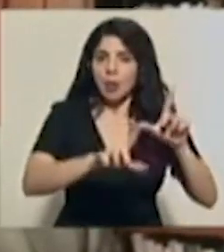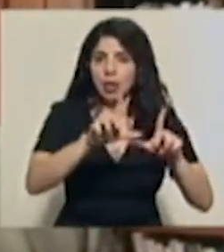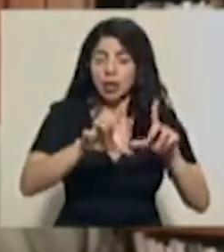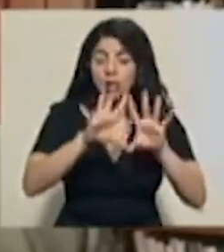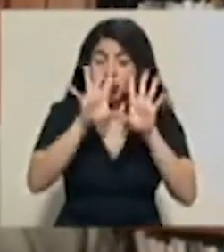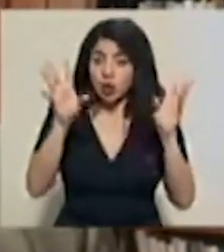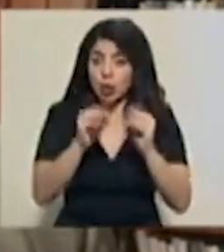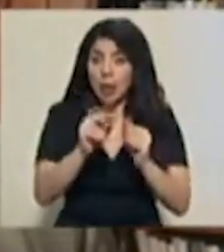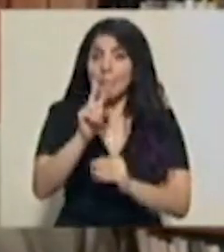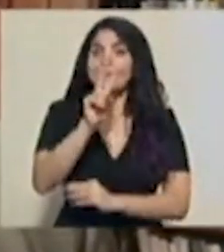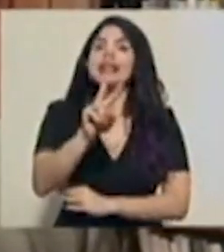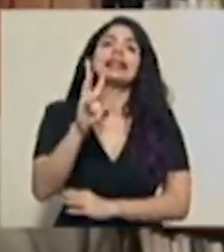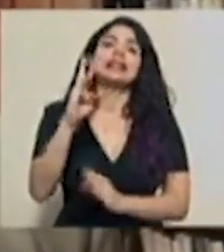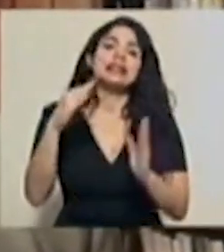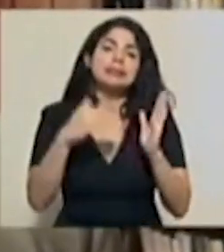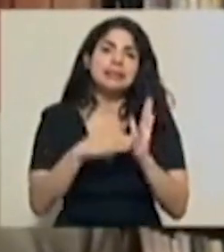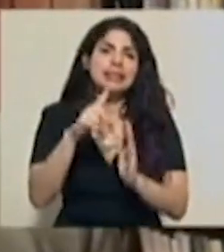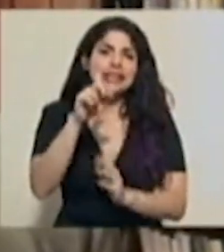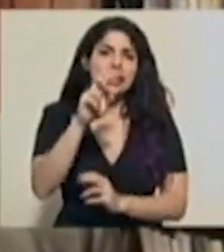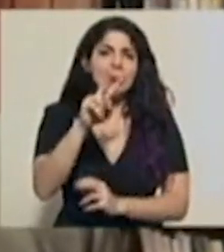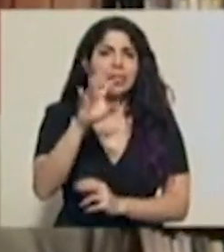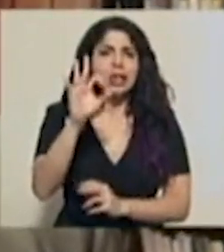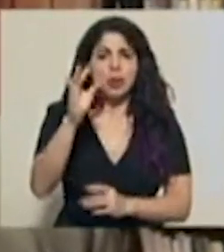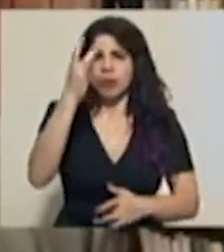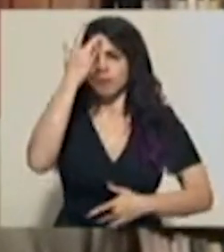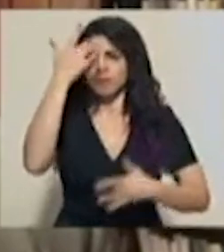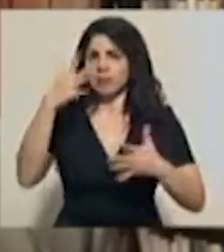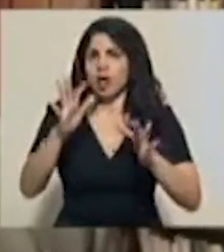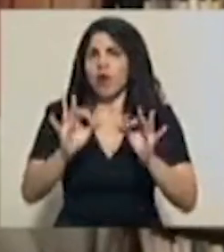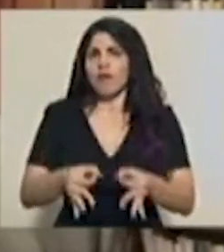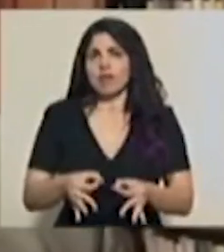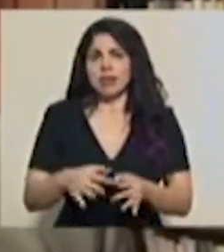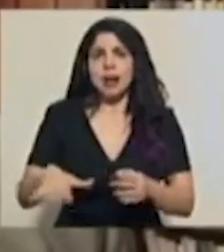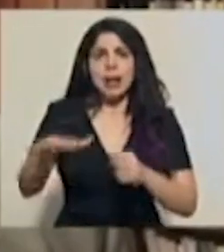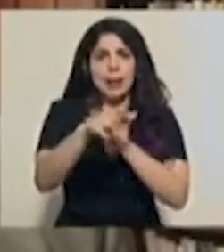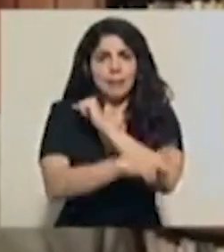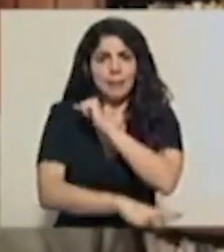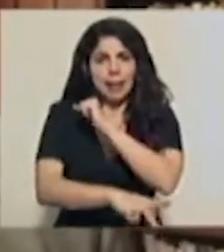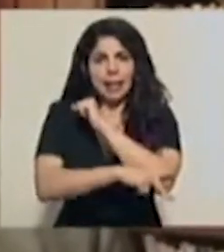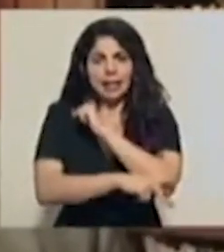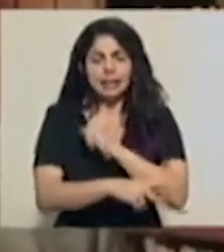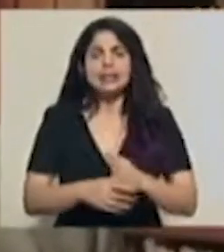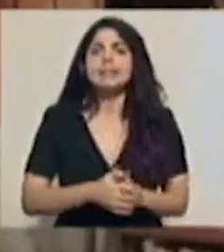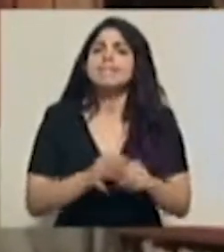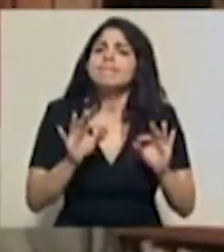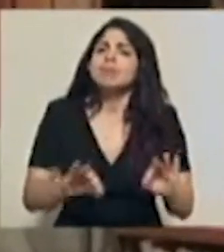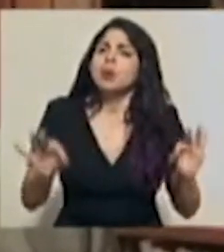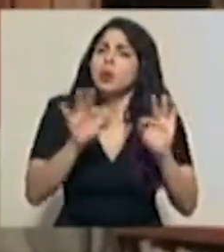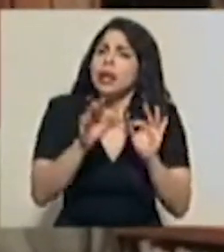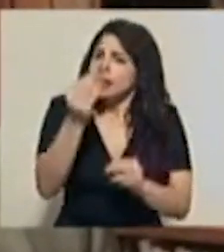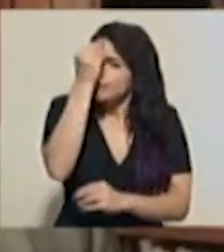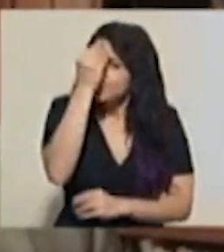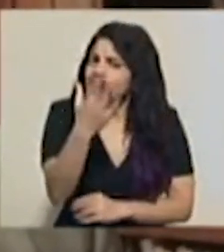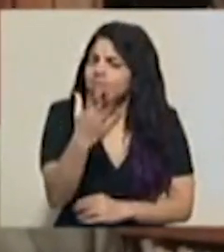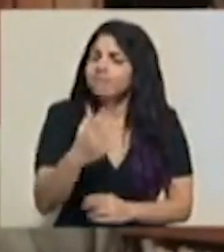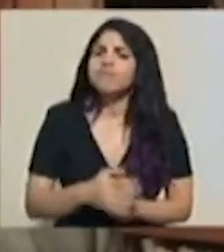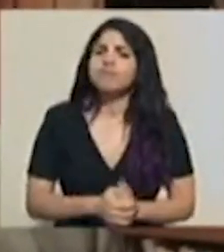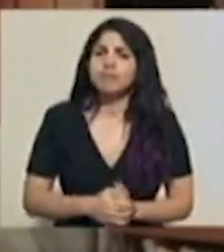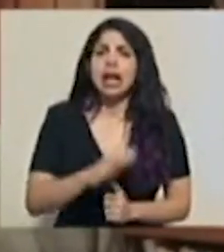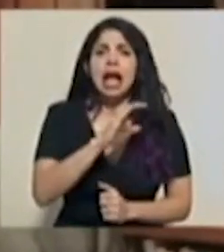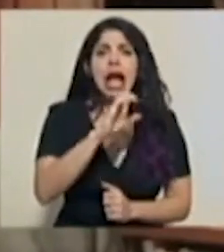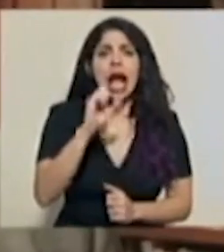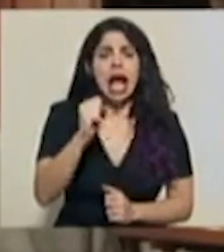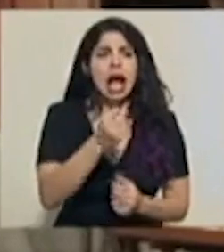total de 26,129 casos confirmados en el país. Es importante indicar que la caja